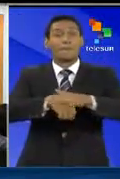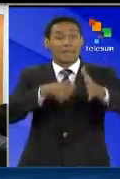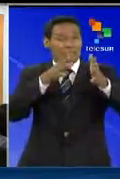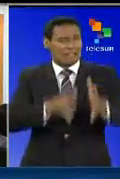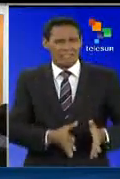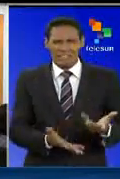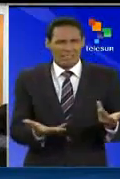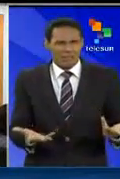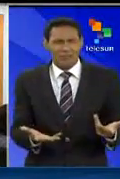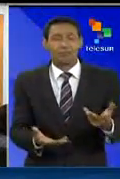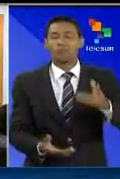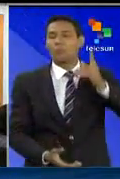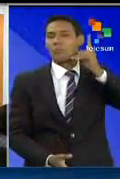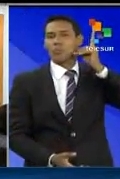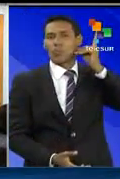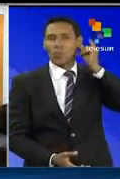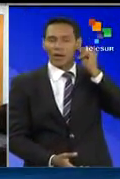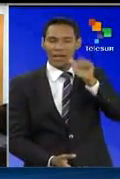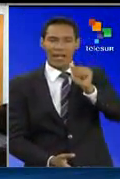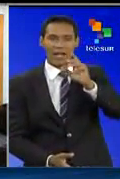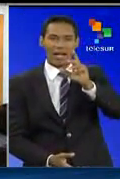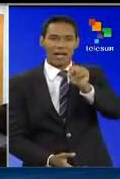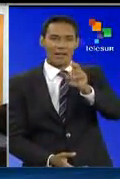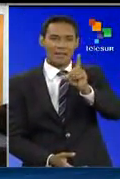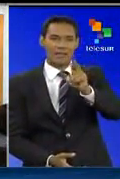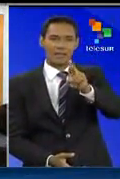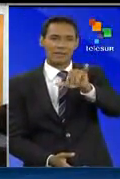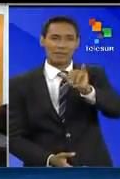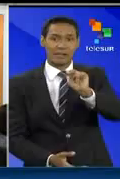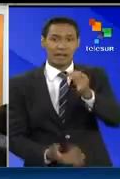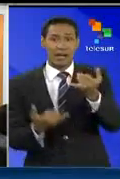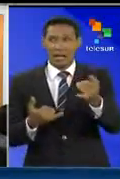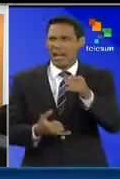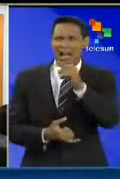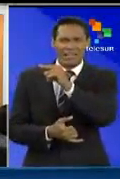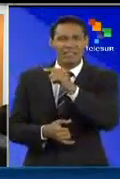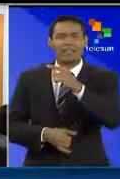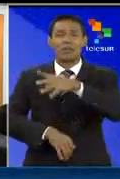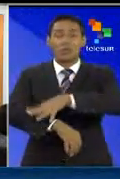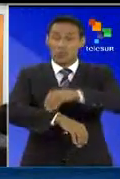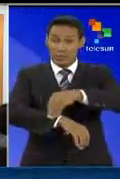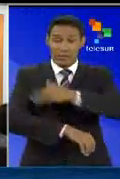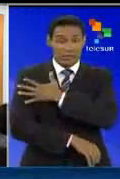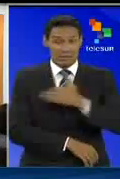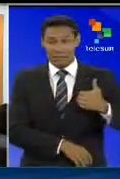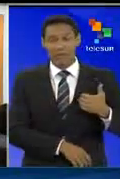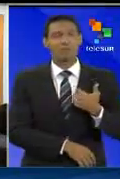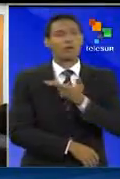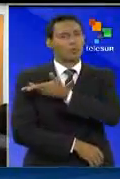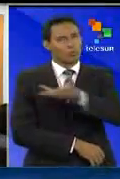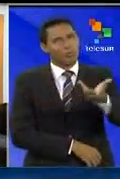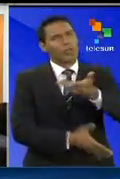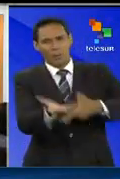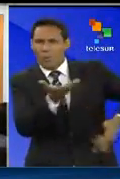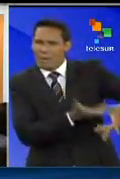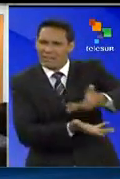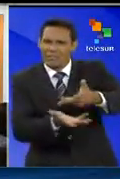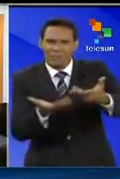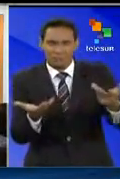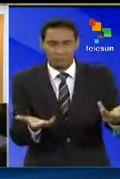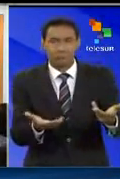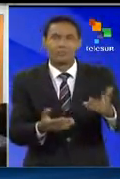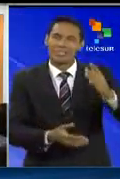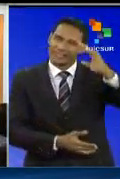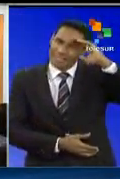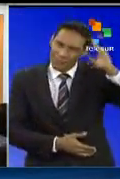Popular para la Mujer, la abogada Andreina Tarazón, quien se encuentra en Ginebra, Suiza, quiere compartir con todos los usuarios de América Latina y el mundo. La